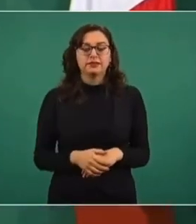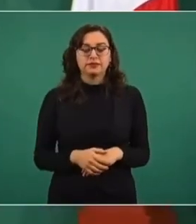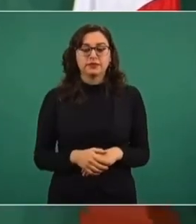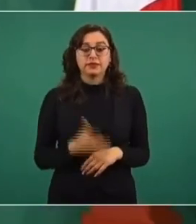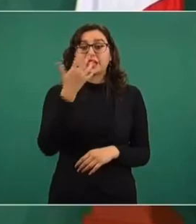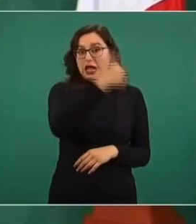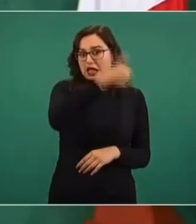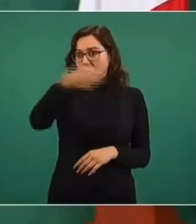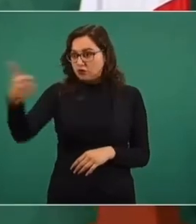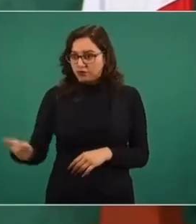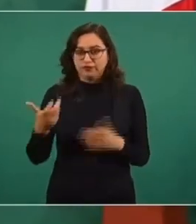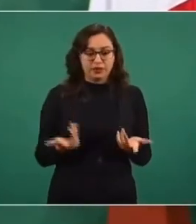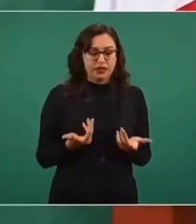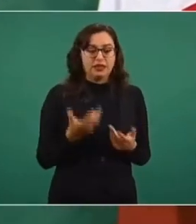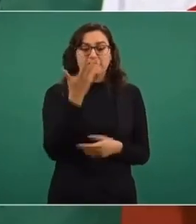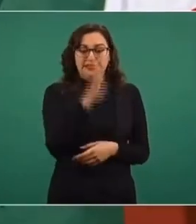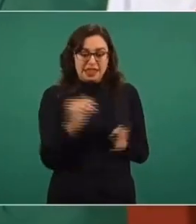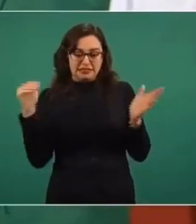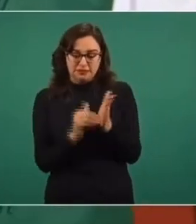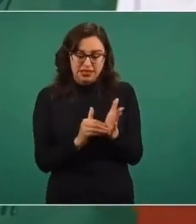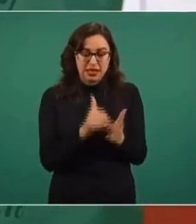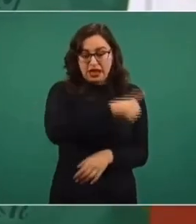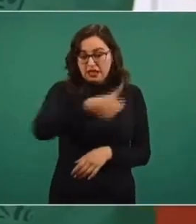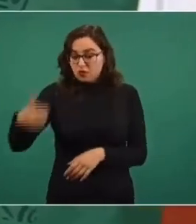En 10 mil centros integradores son 3 millones.